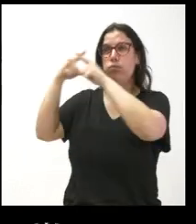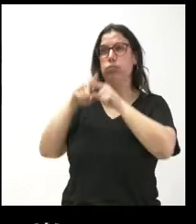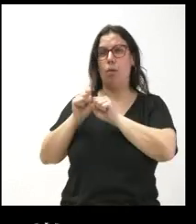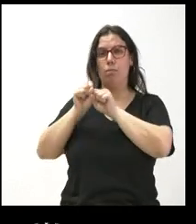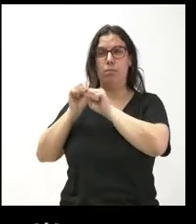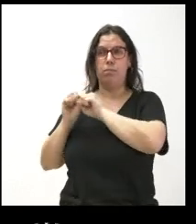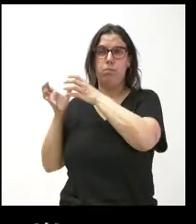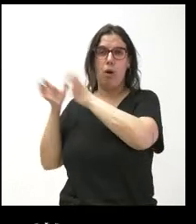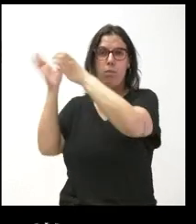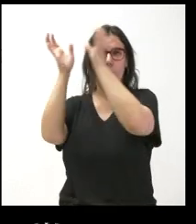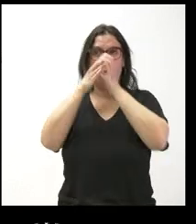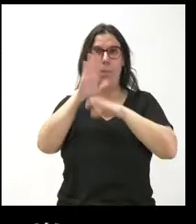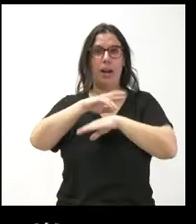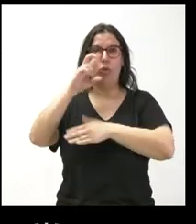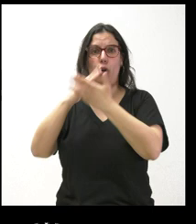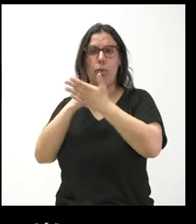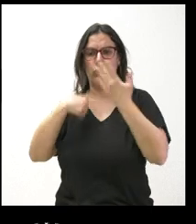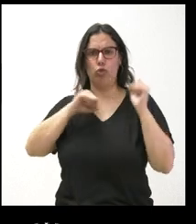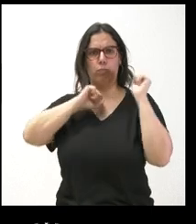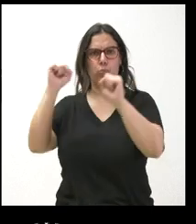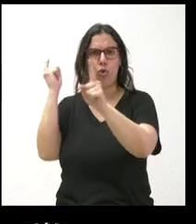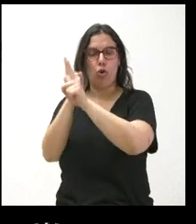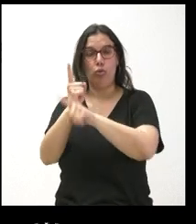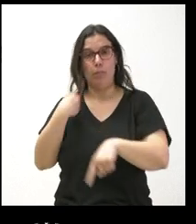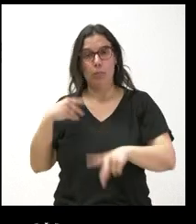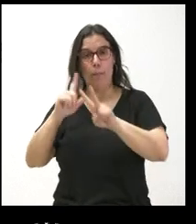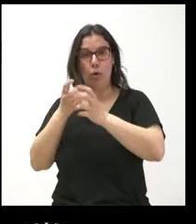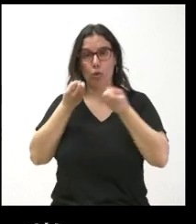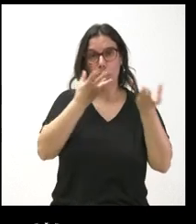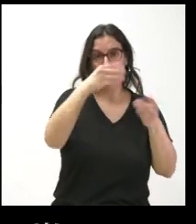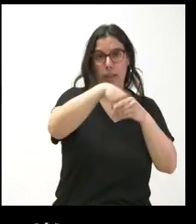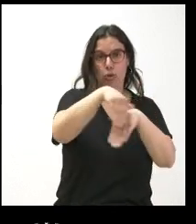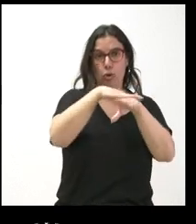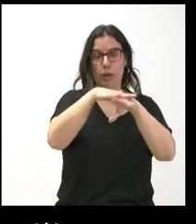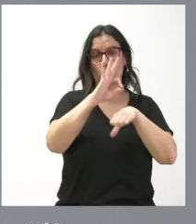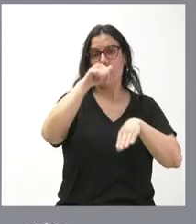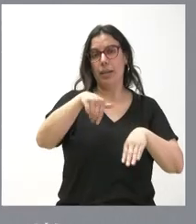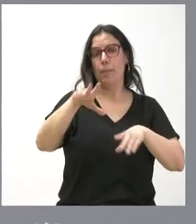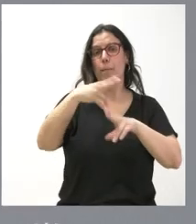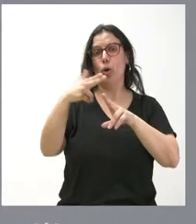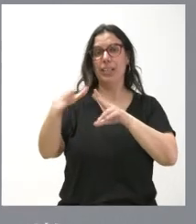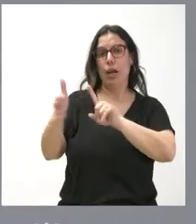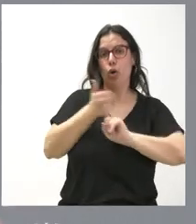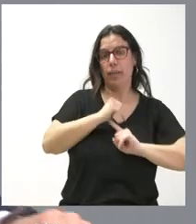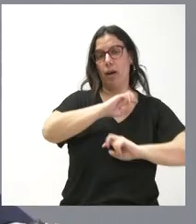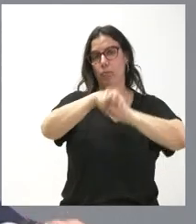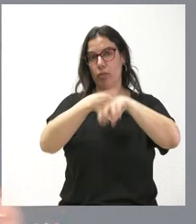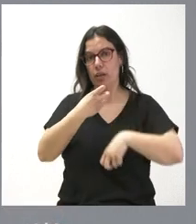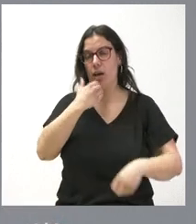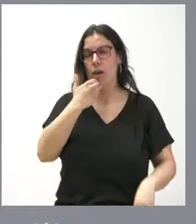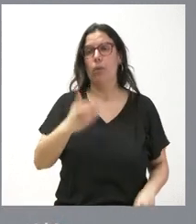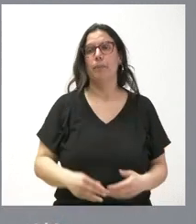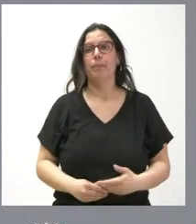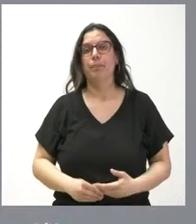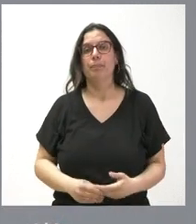trasladado este aspecto o si en Castilla y León se va a modificar la política de acogida. Gracias. Nosotros tenemos una